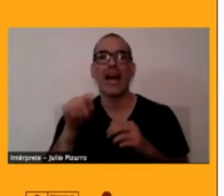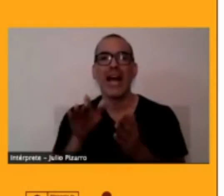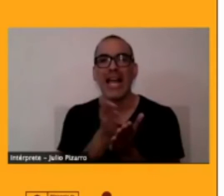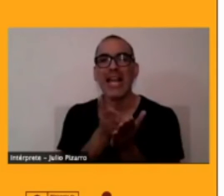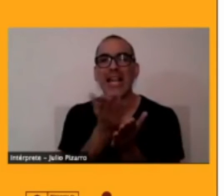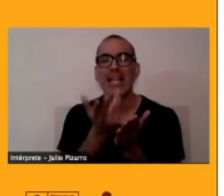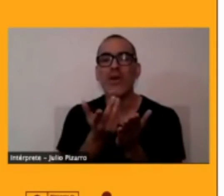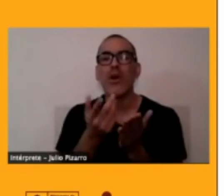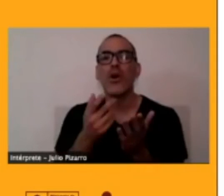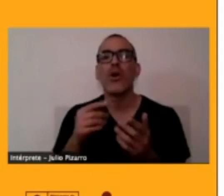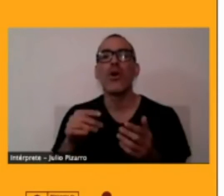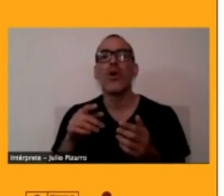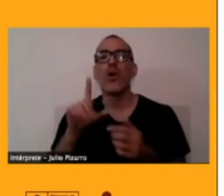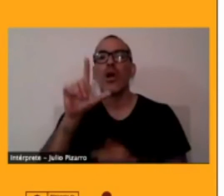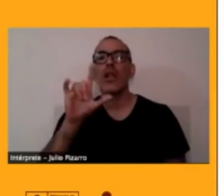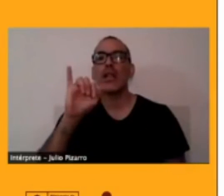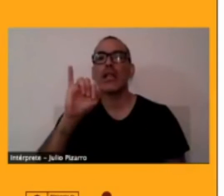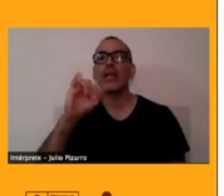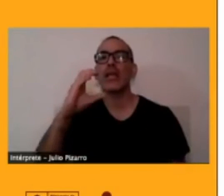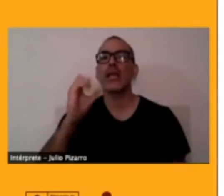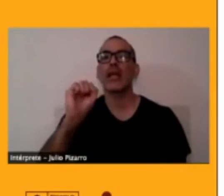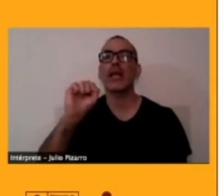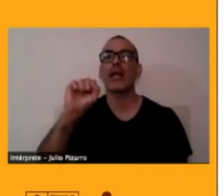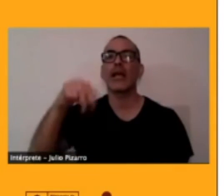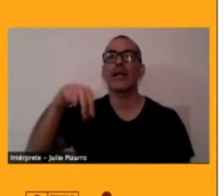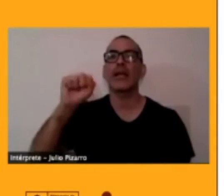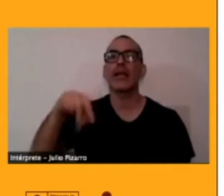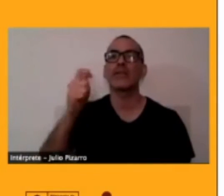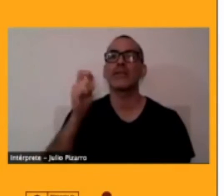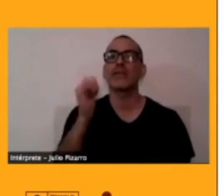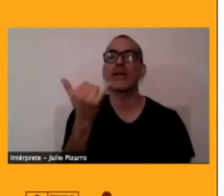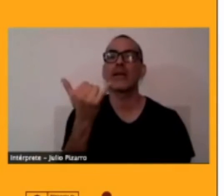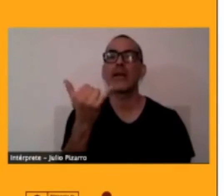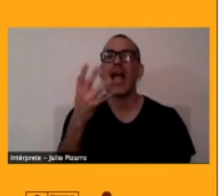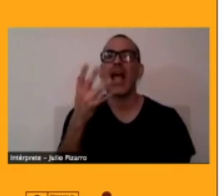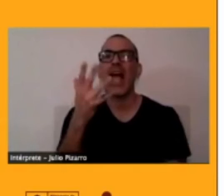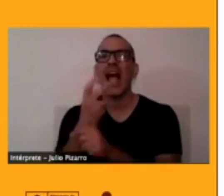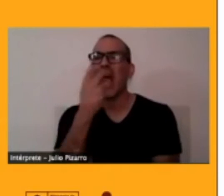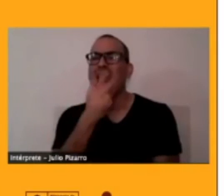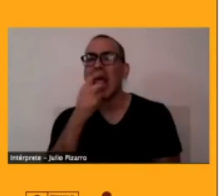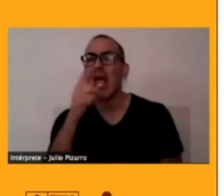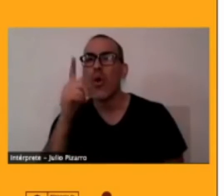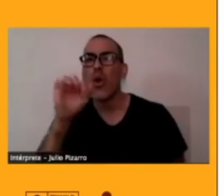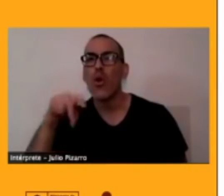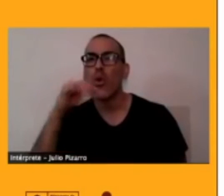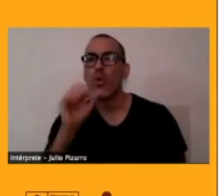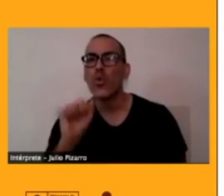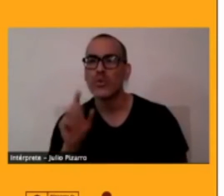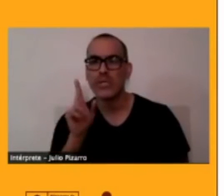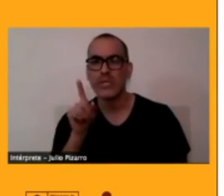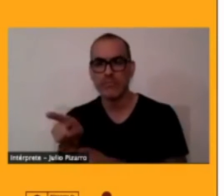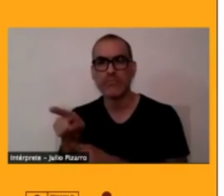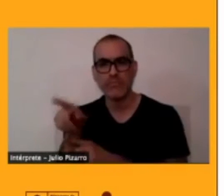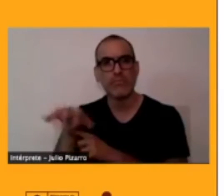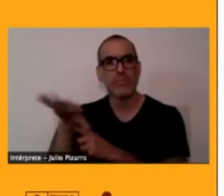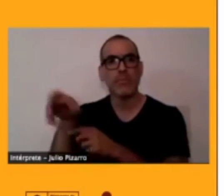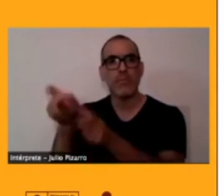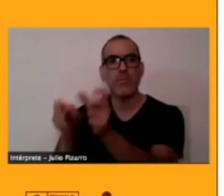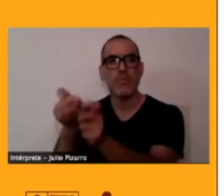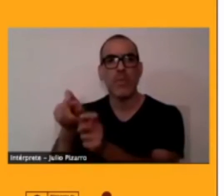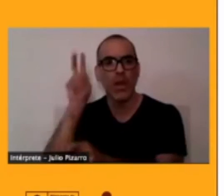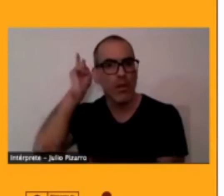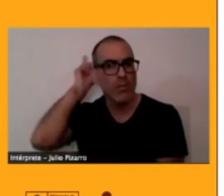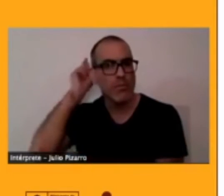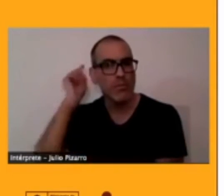que hay una lengua Kunza y también recoge unos vocablos. En 1913, Ule